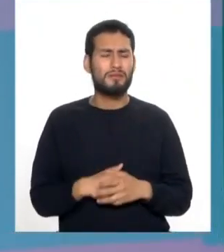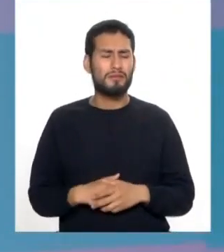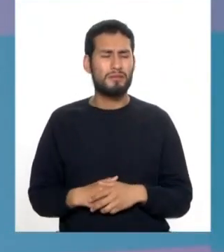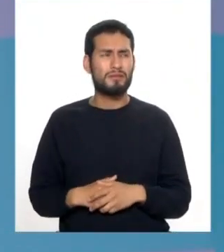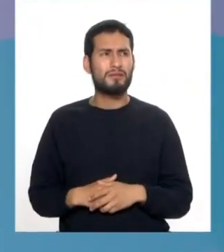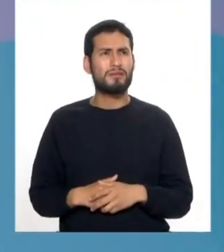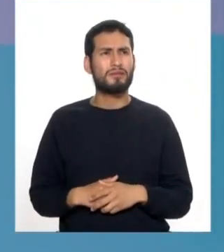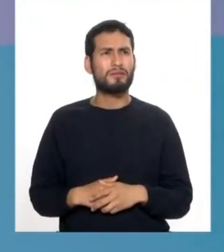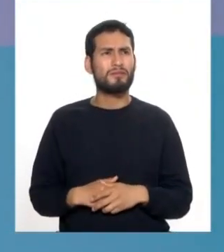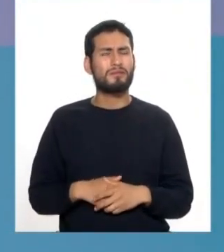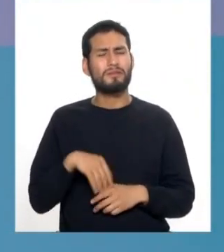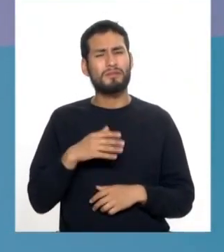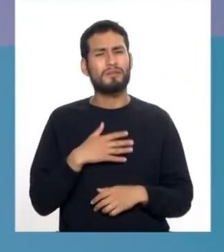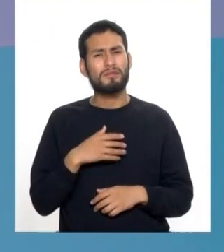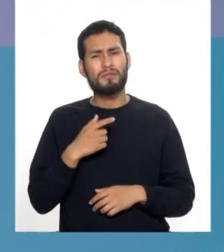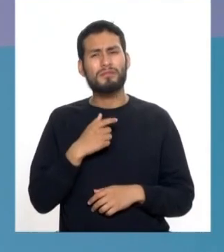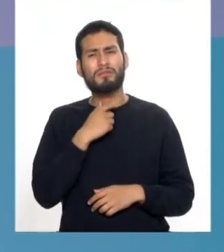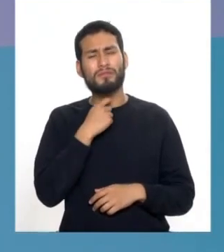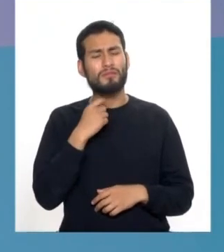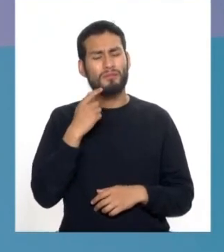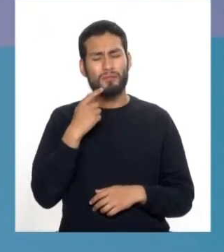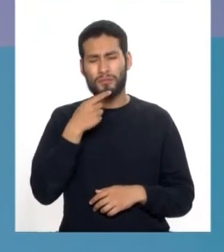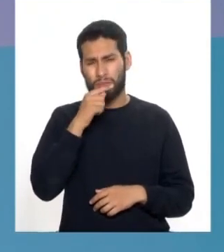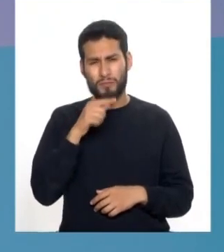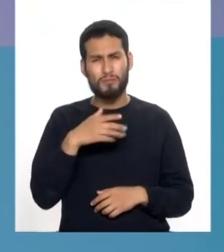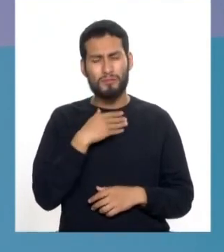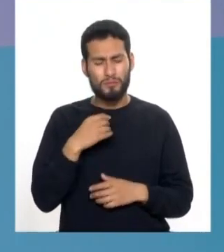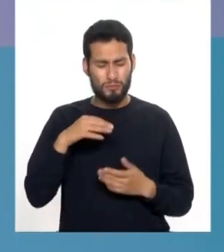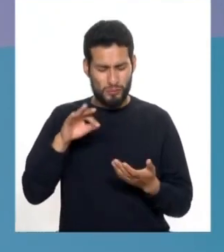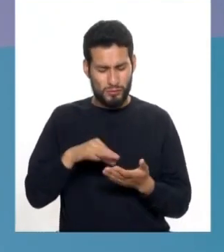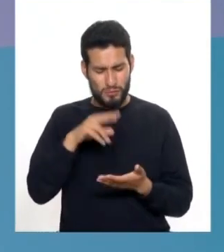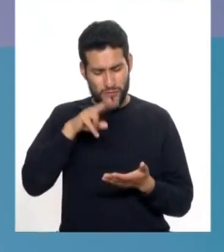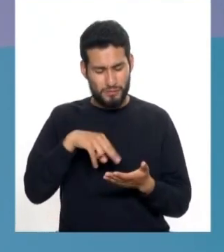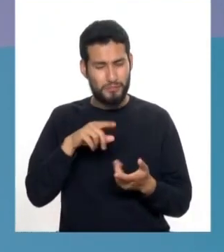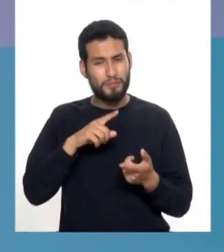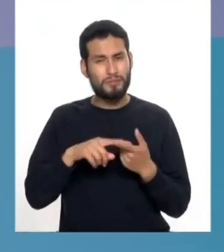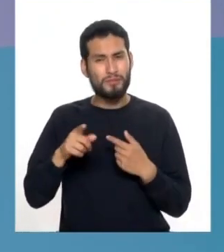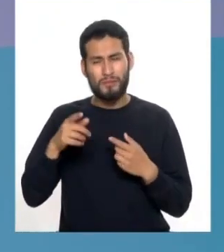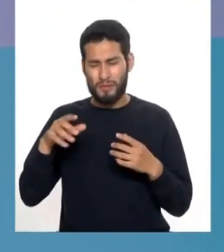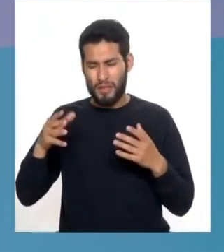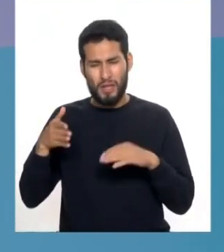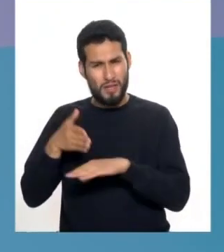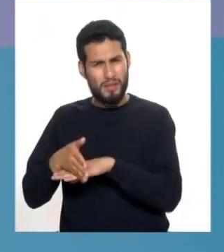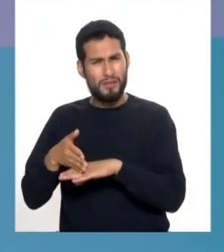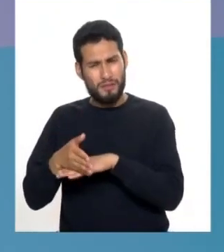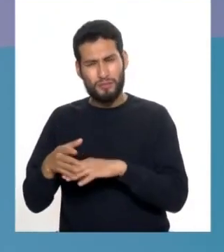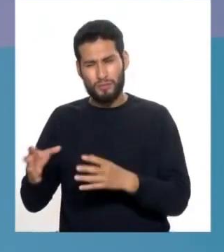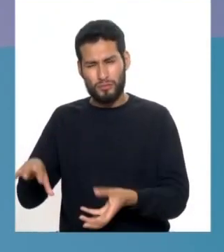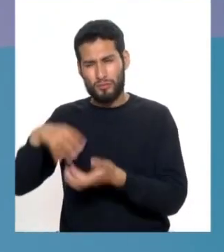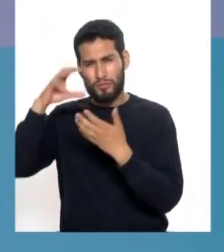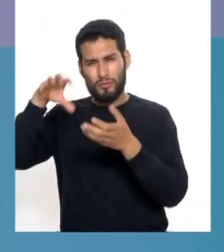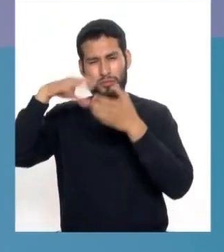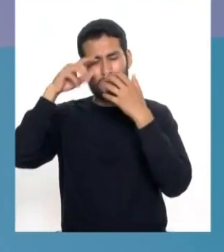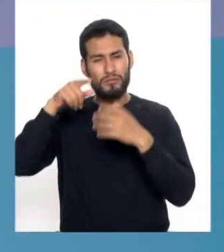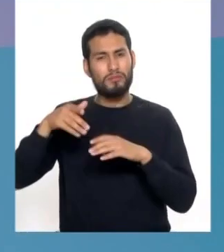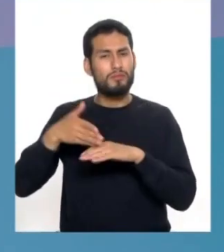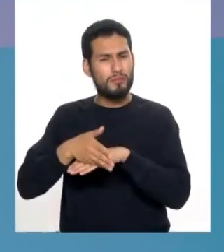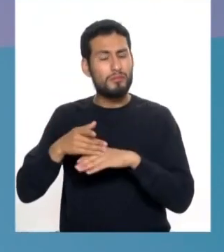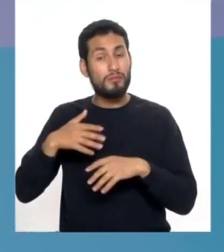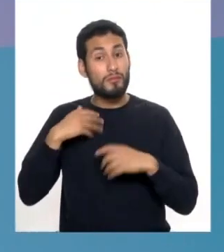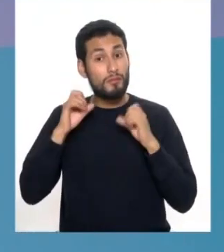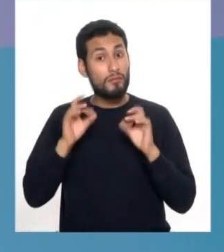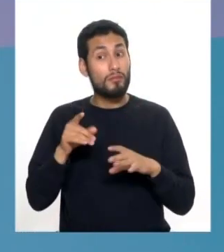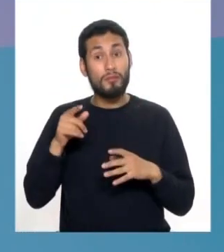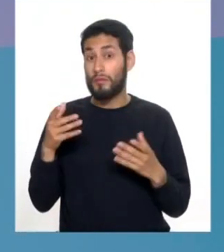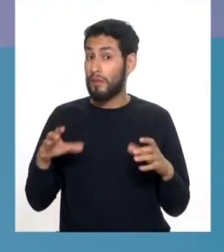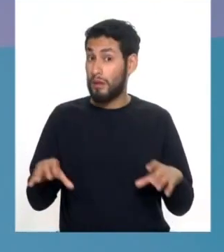y a mi abuelita que le gusta coser leer pero también va a la leña entonces no sé si esas cosas que hacen esas actividades que mis abuelos